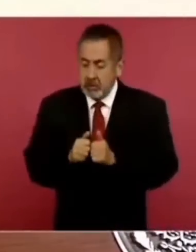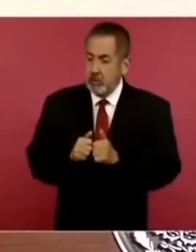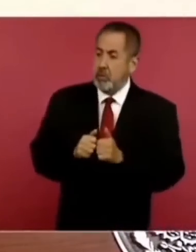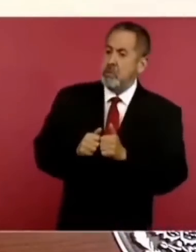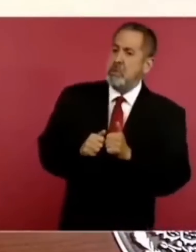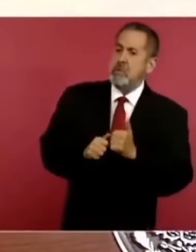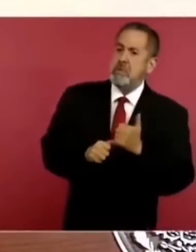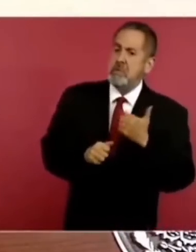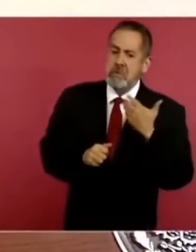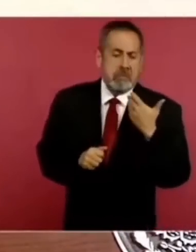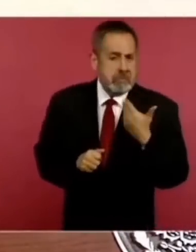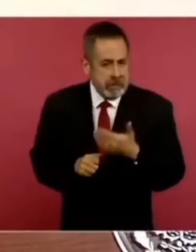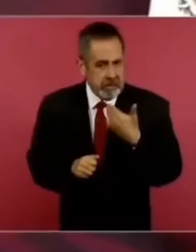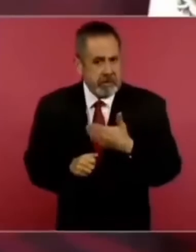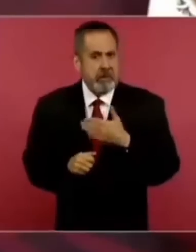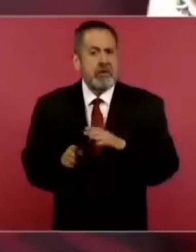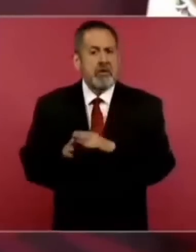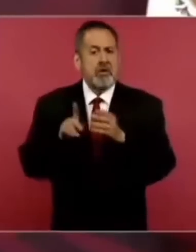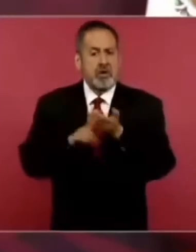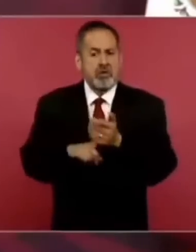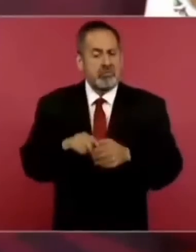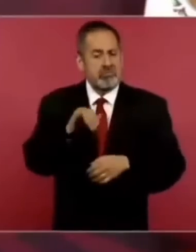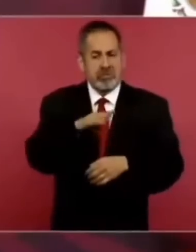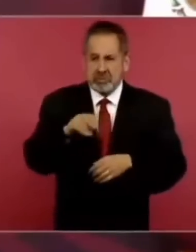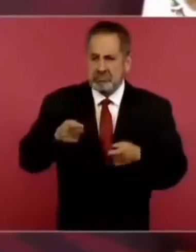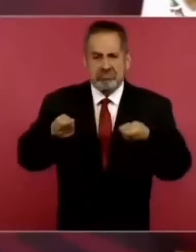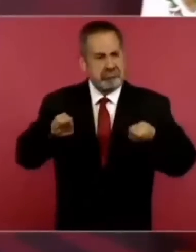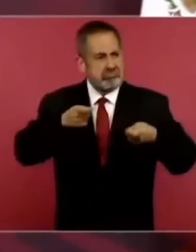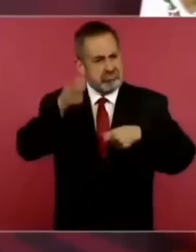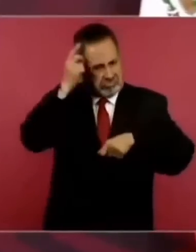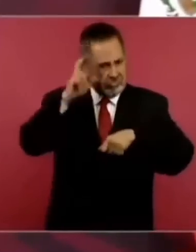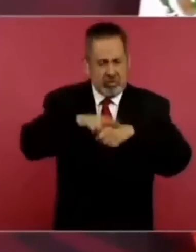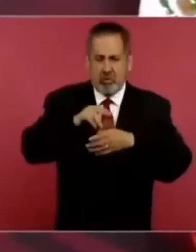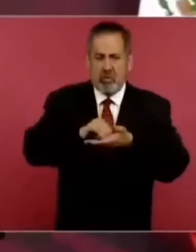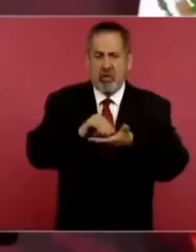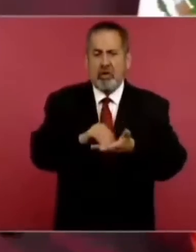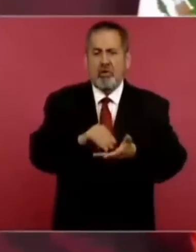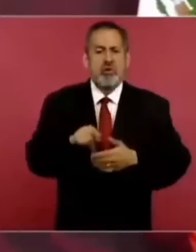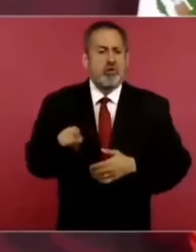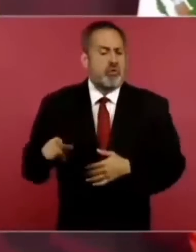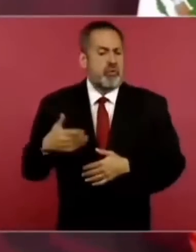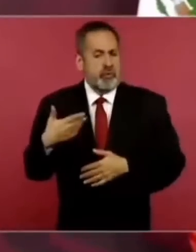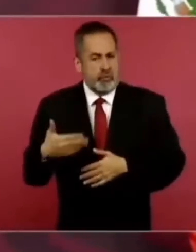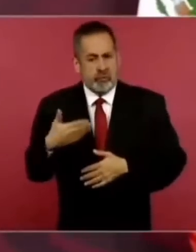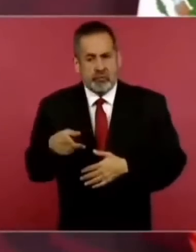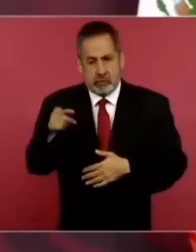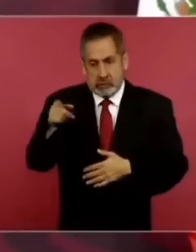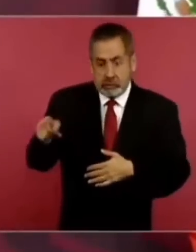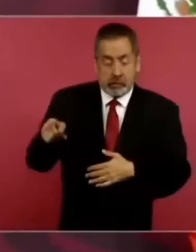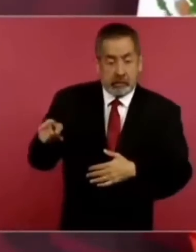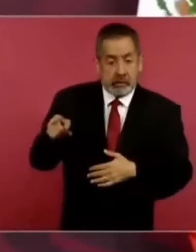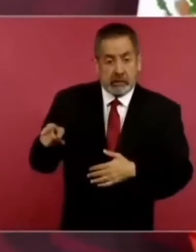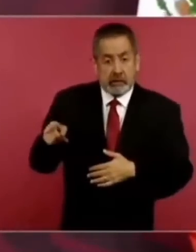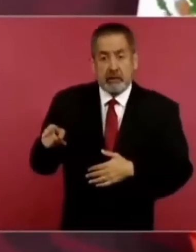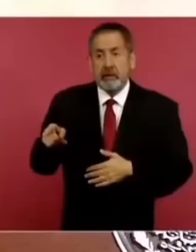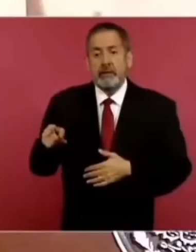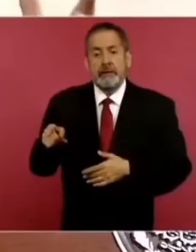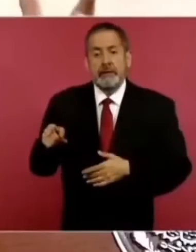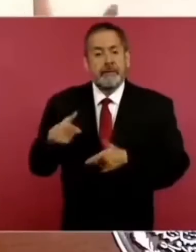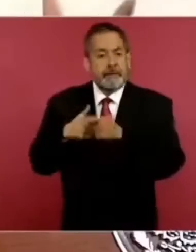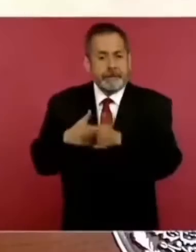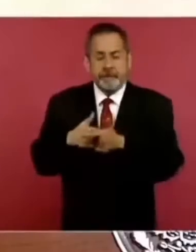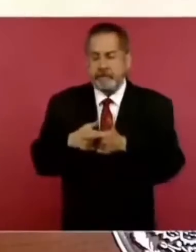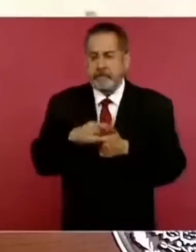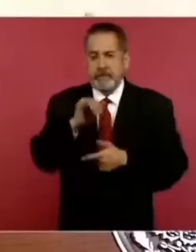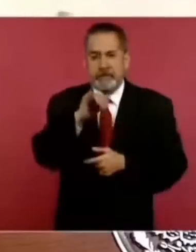en el IMSS y él comenzó con